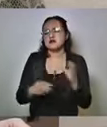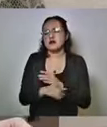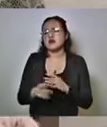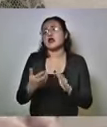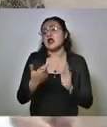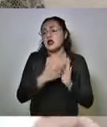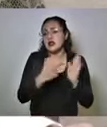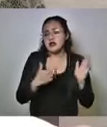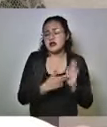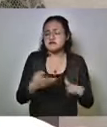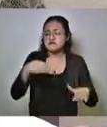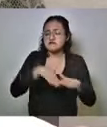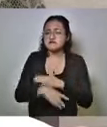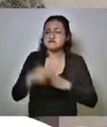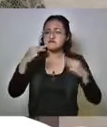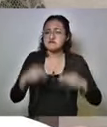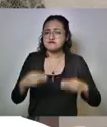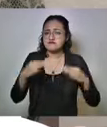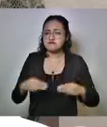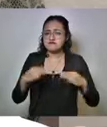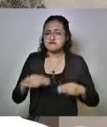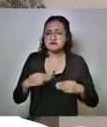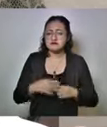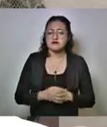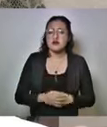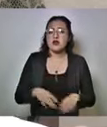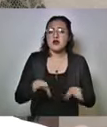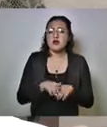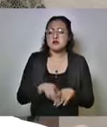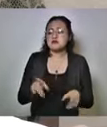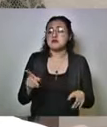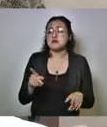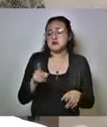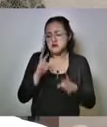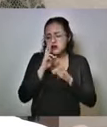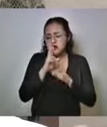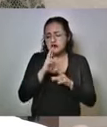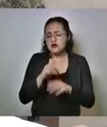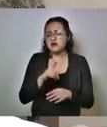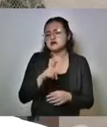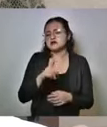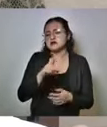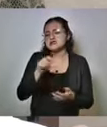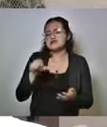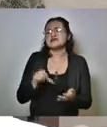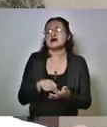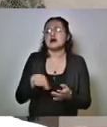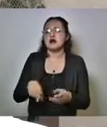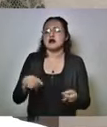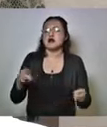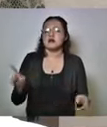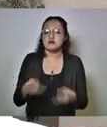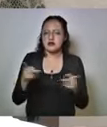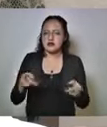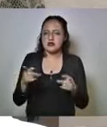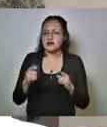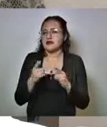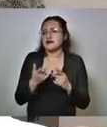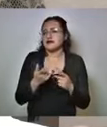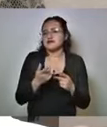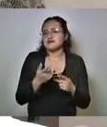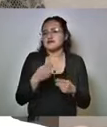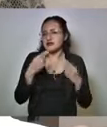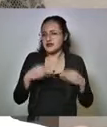regulación para el funcionamiento adecuado de estos centros de abasto. Ya está la